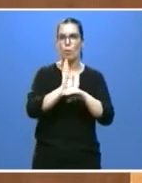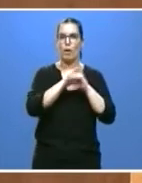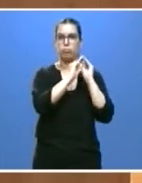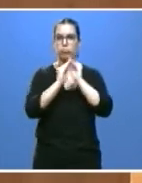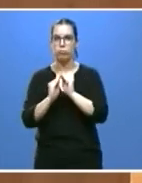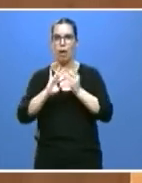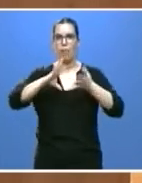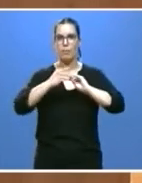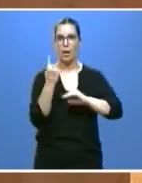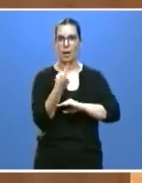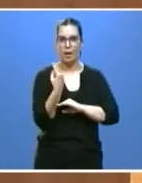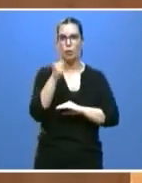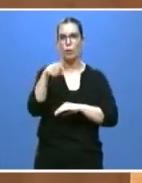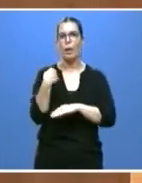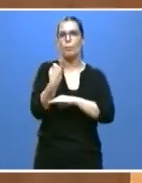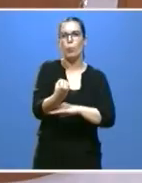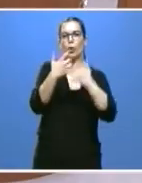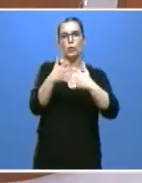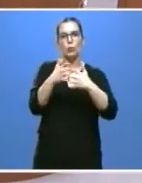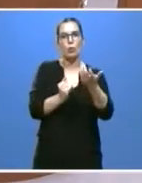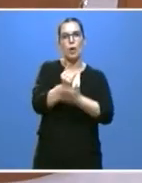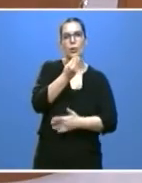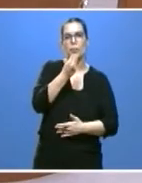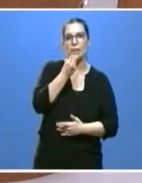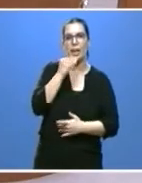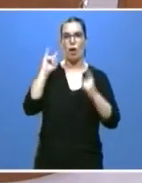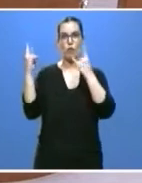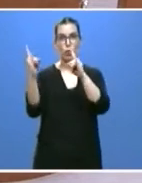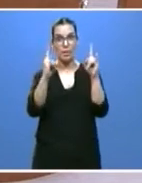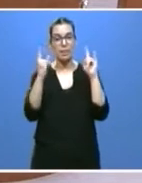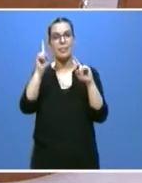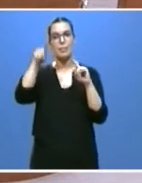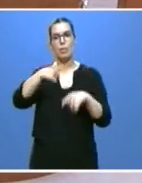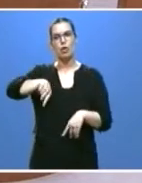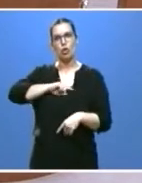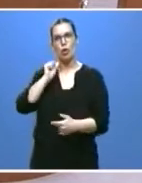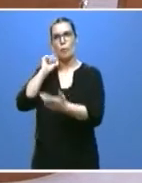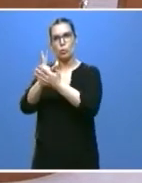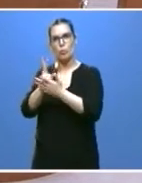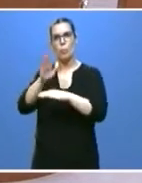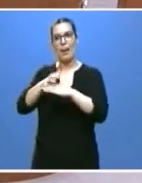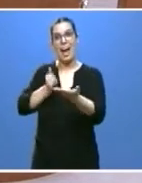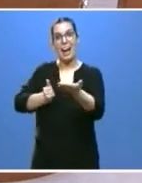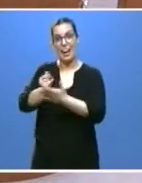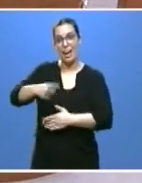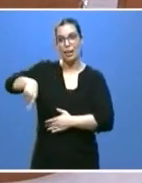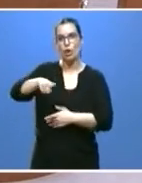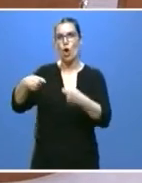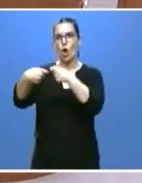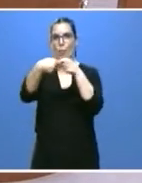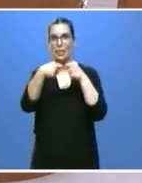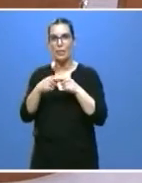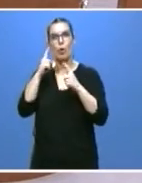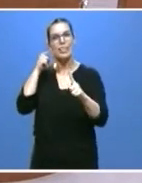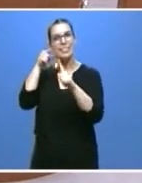industria agroalimentaria y forestal y cumplíamos nuestra apuesta por el cooperativismo agrario y la incorporación de jóvenes y